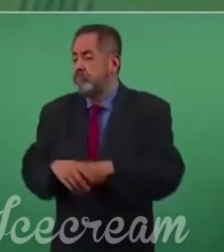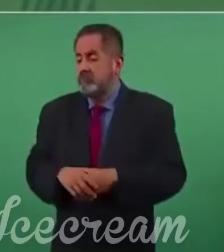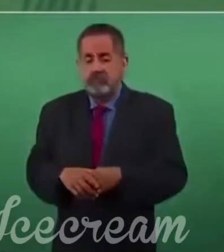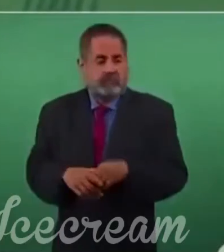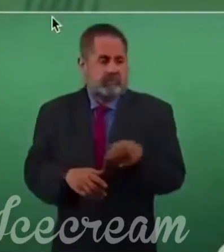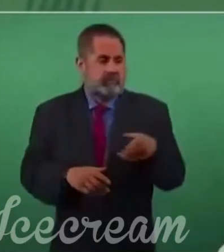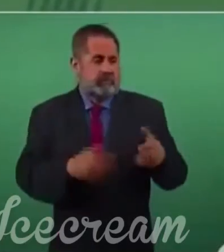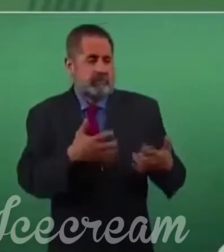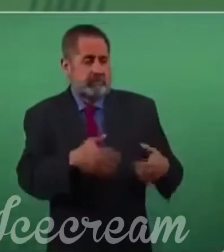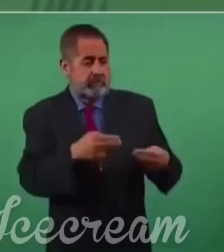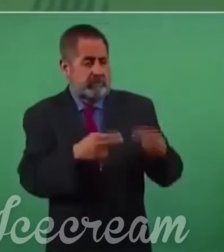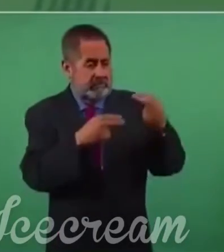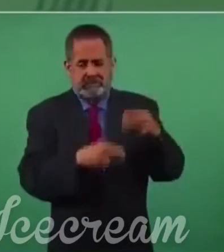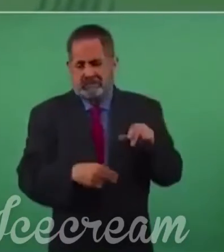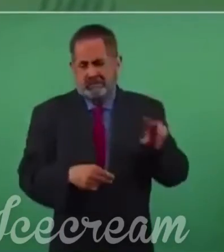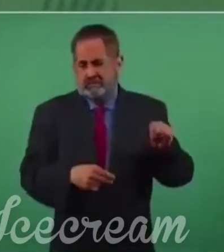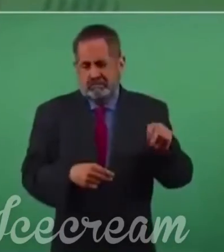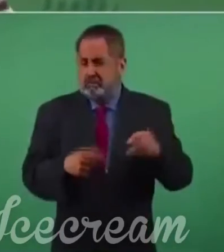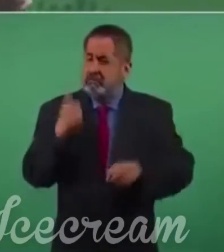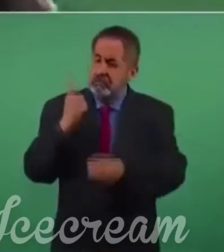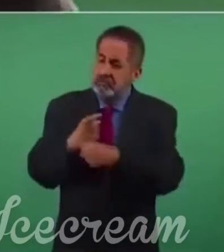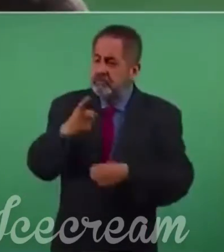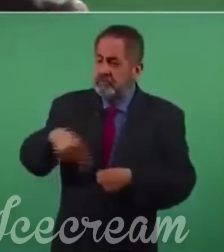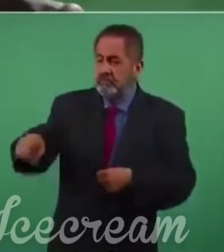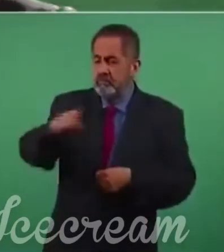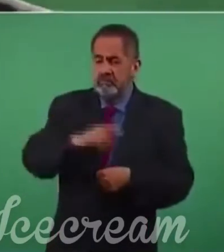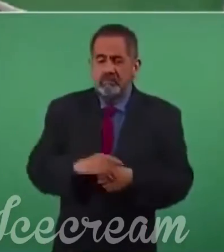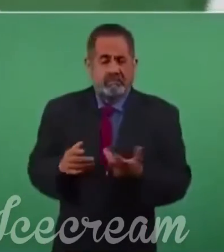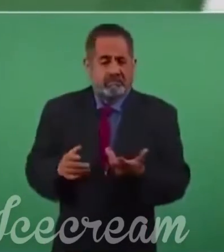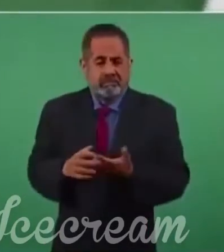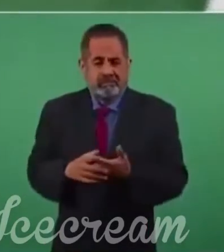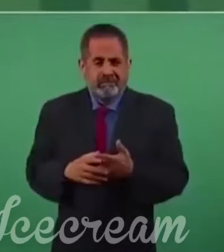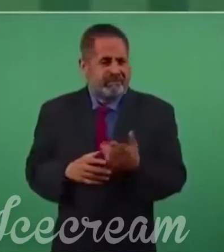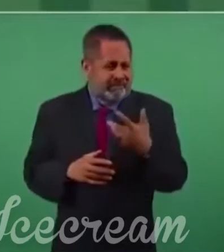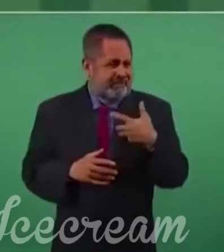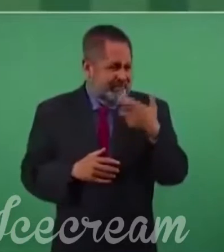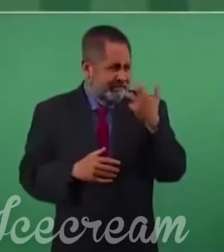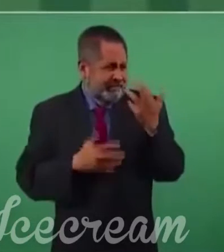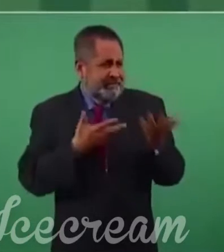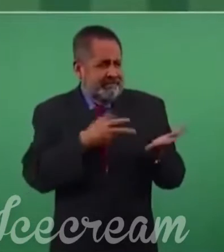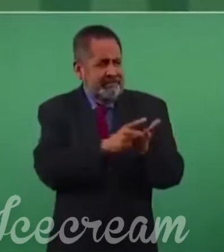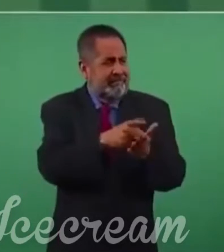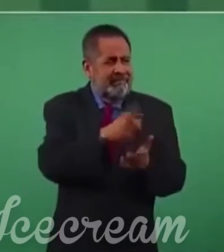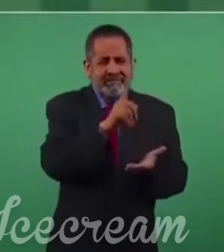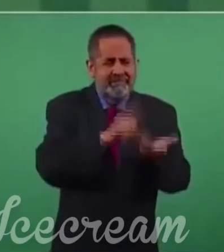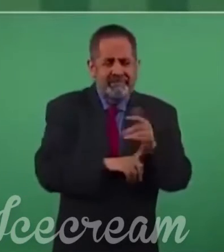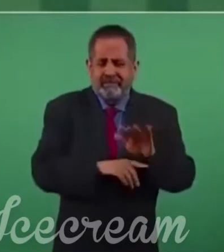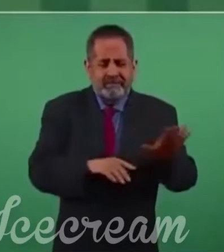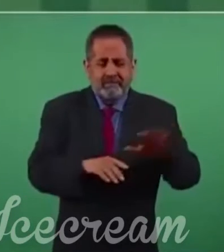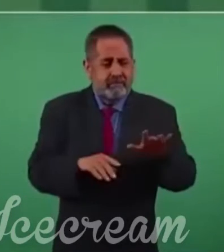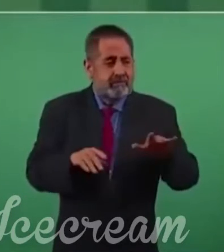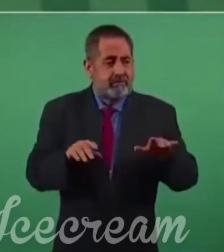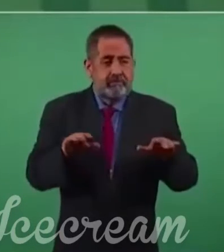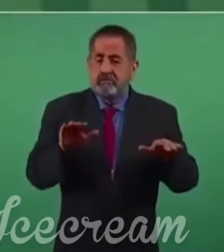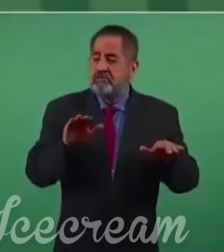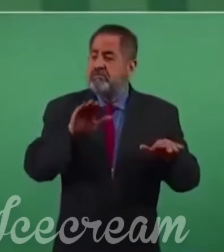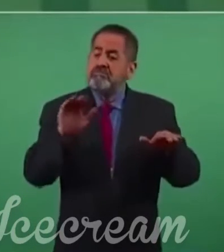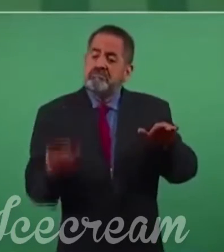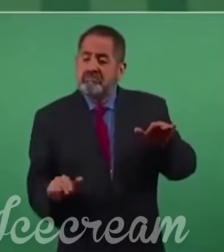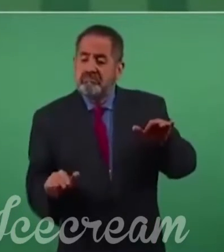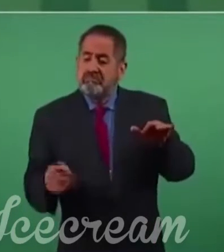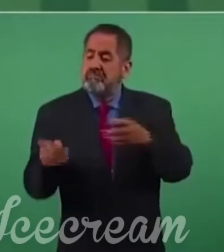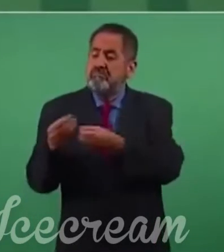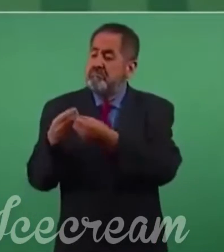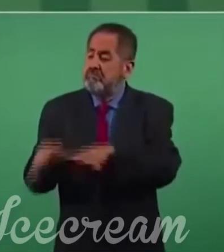un interés personal o de grupo, por legítimo que sea, por encima del